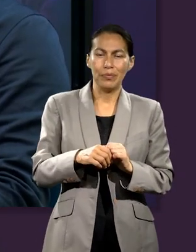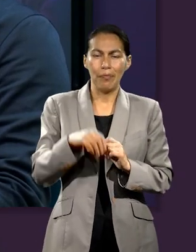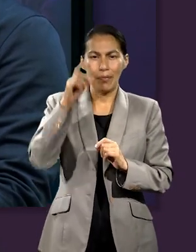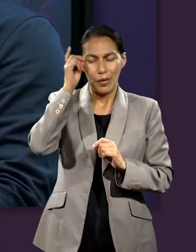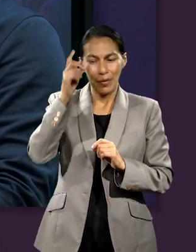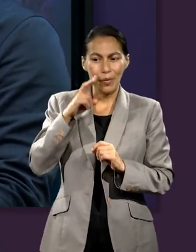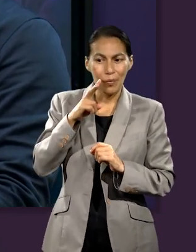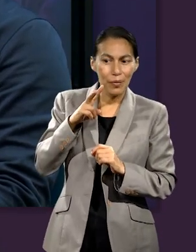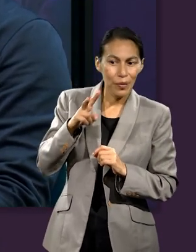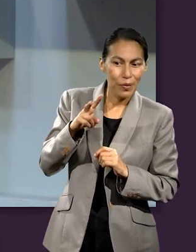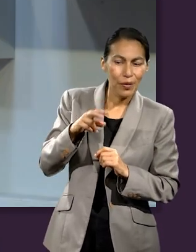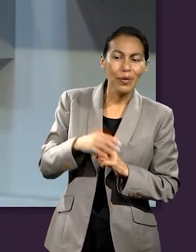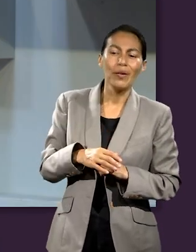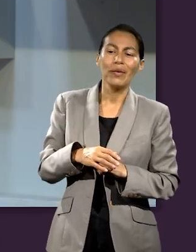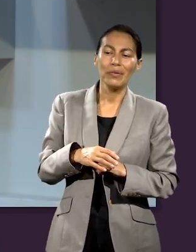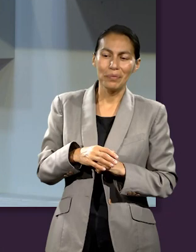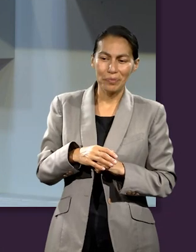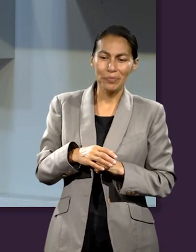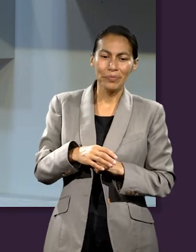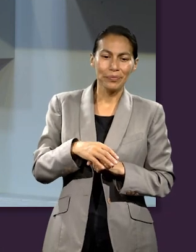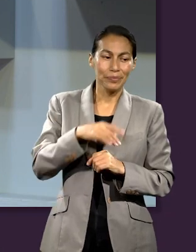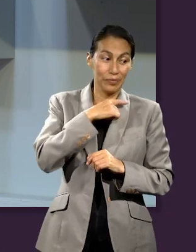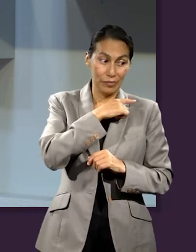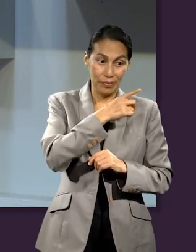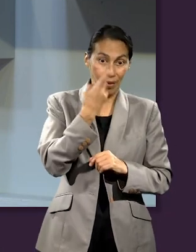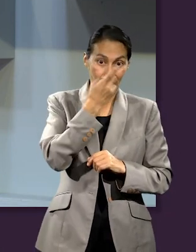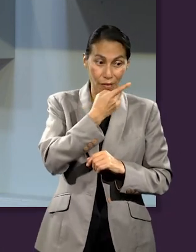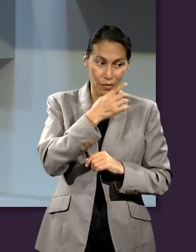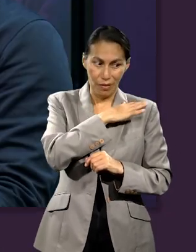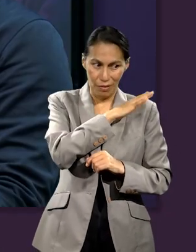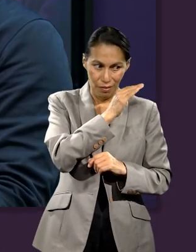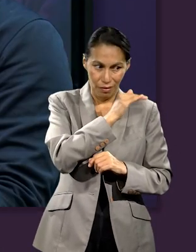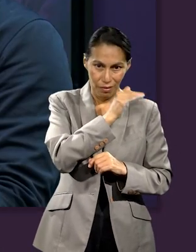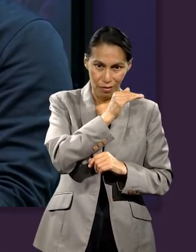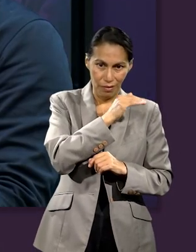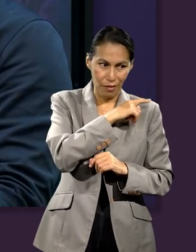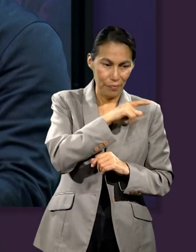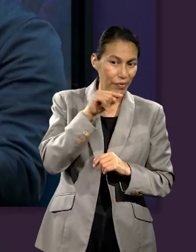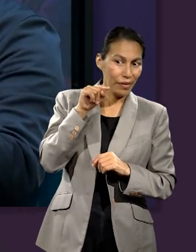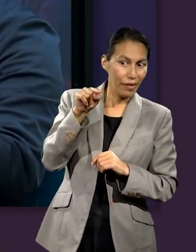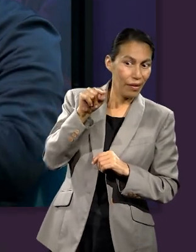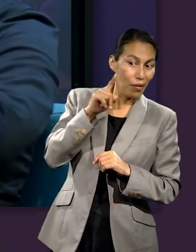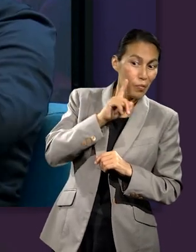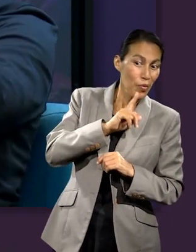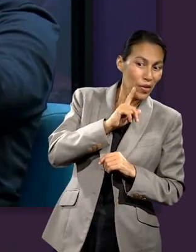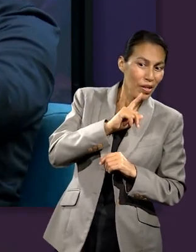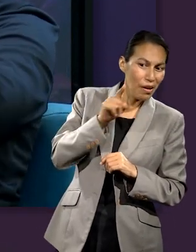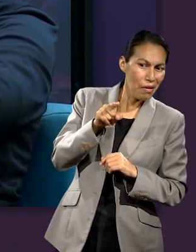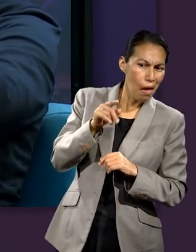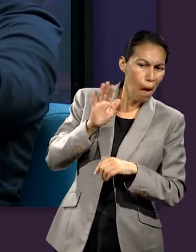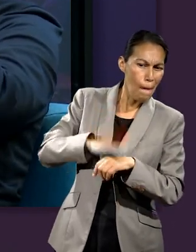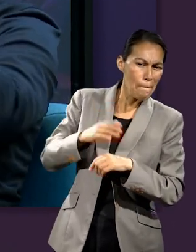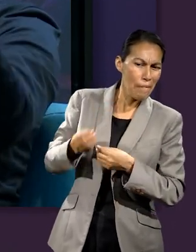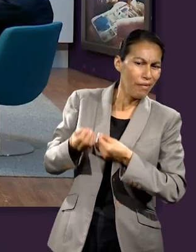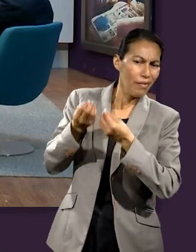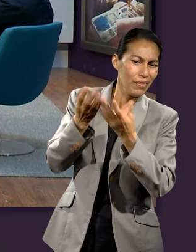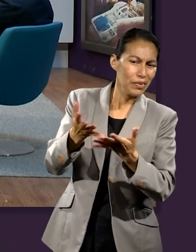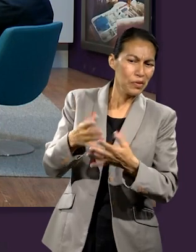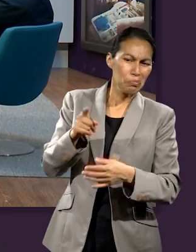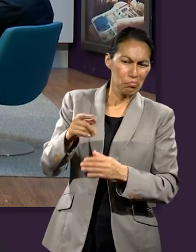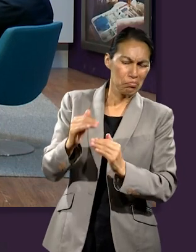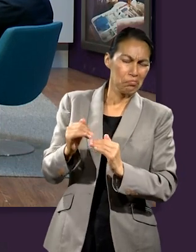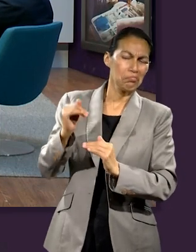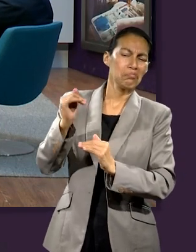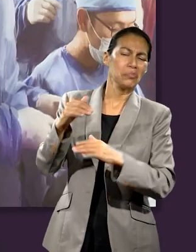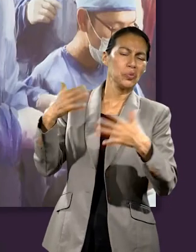Dios vio esta acción y mencionó con los discípulos que eso, que ella había dado más de lo que. Más que todos.